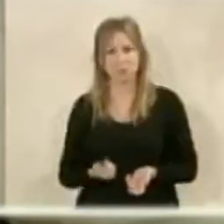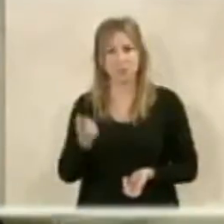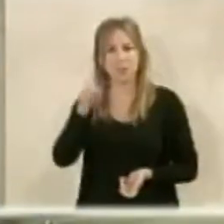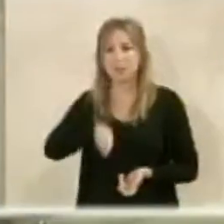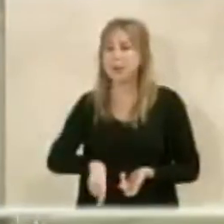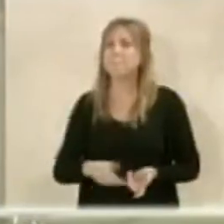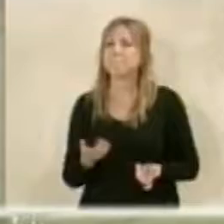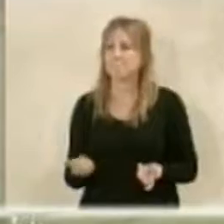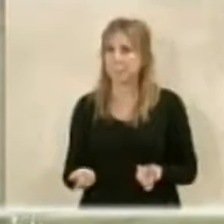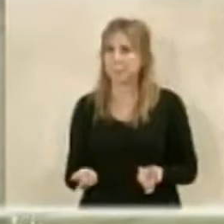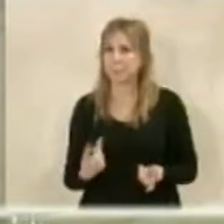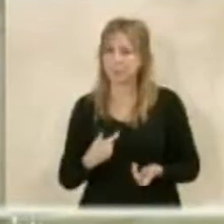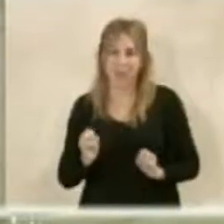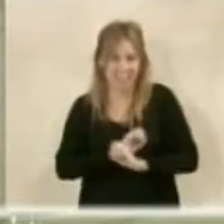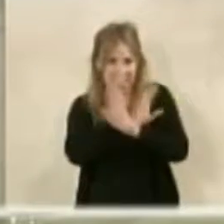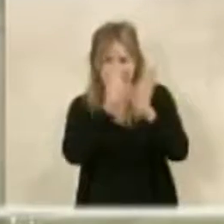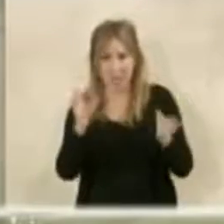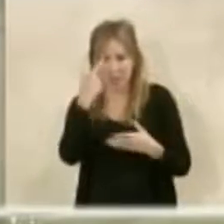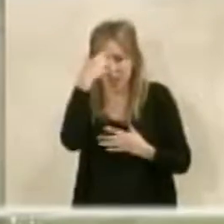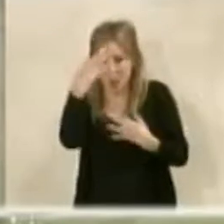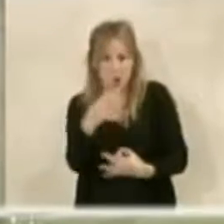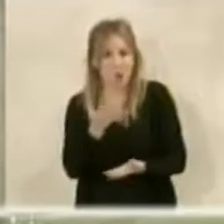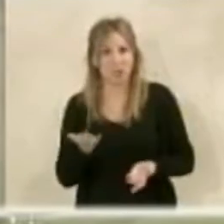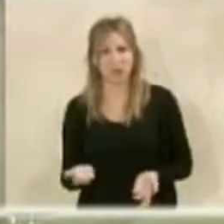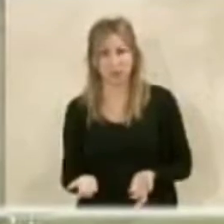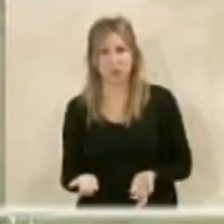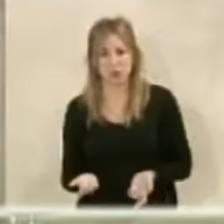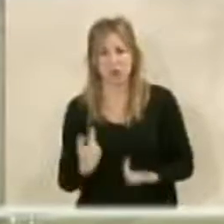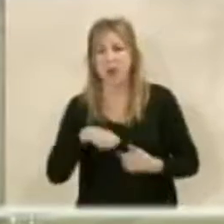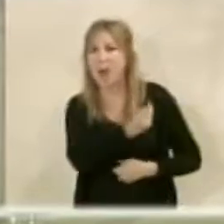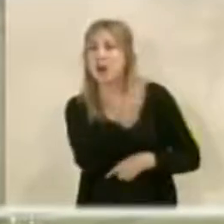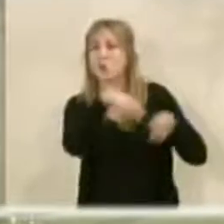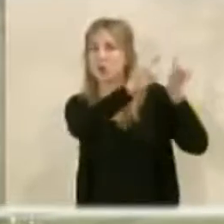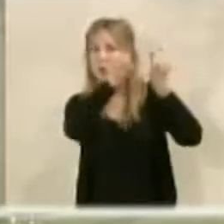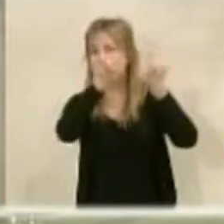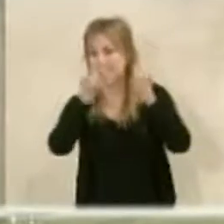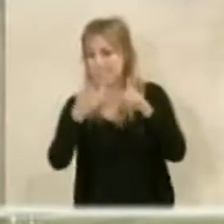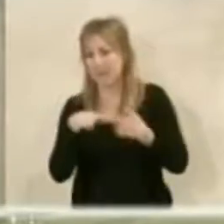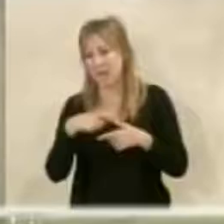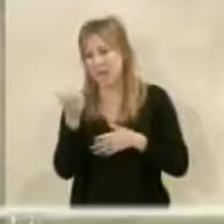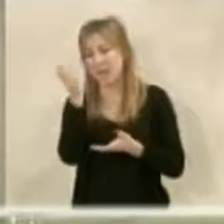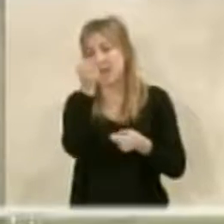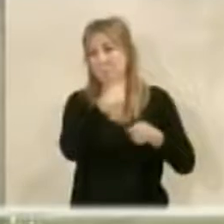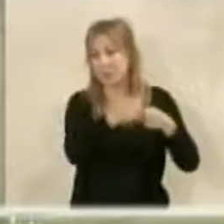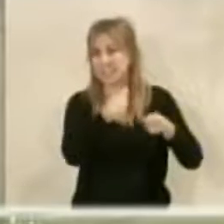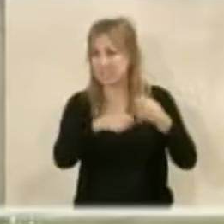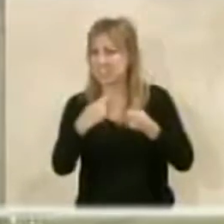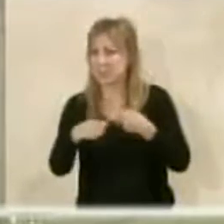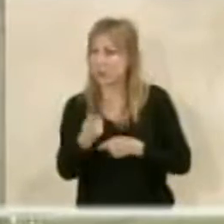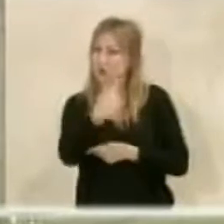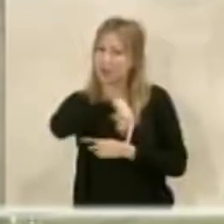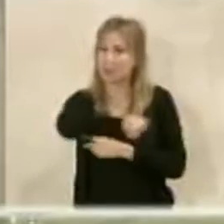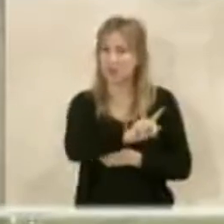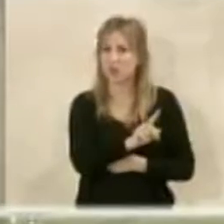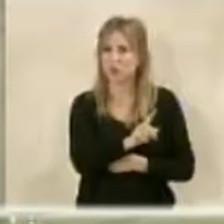Pero también, evidentemente, hay algunos empresarios y comerciantes de la ciudad de Almería que seguramente